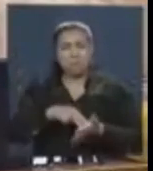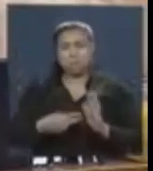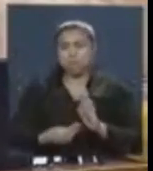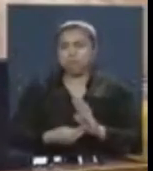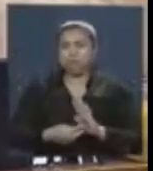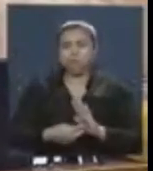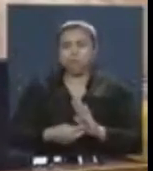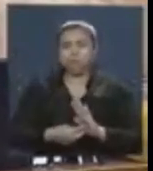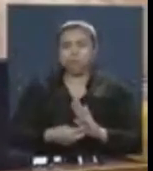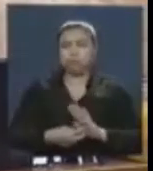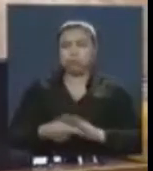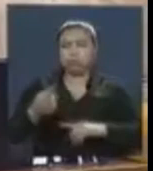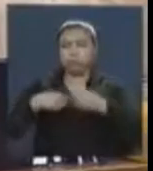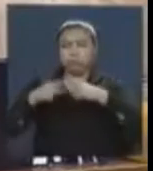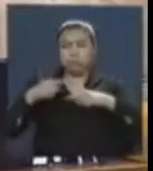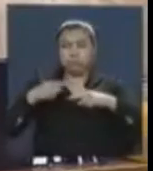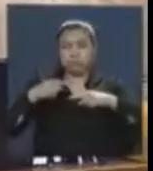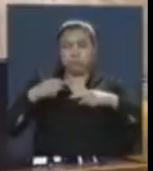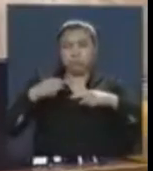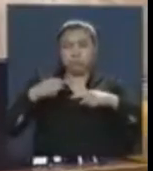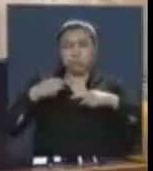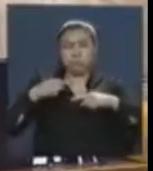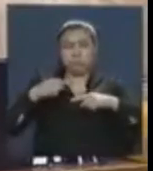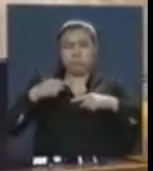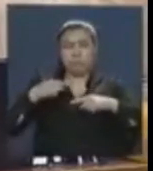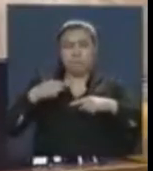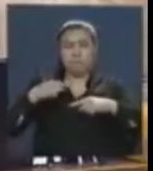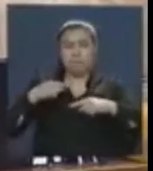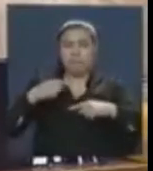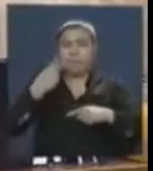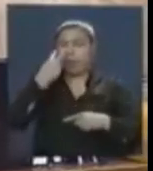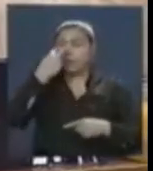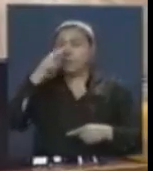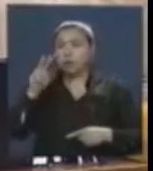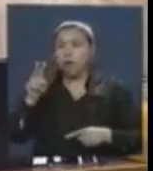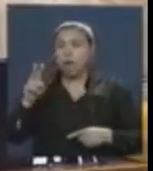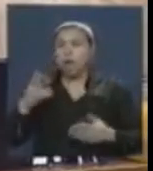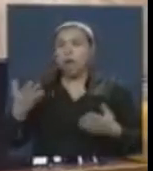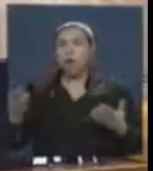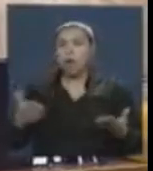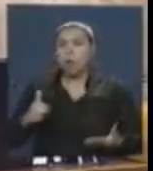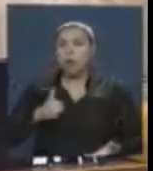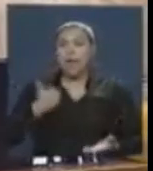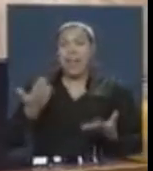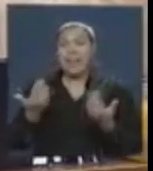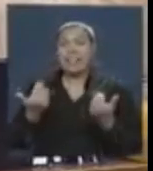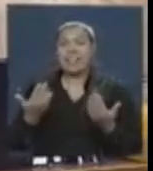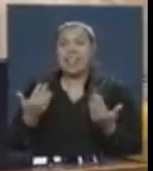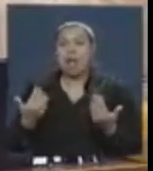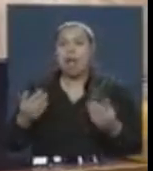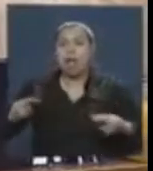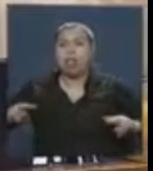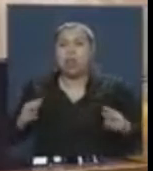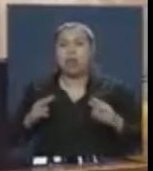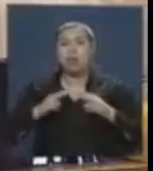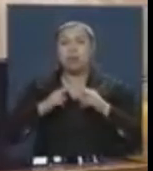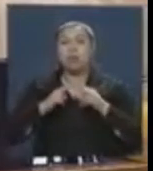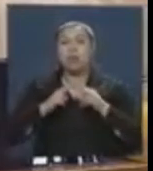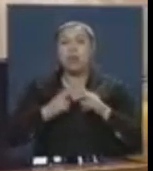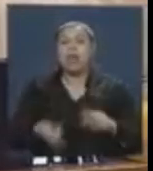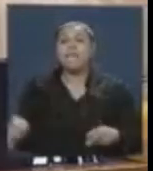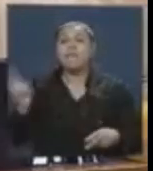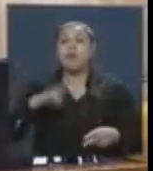historia reciente, lo que pudimos observar fue la voluntad y la necesidad de reconstruir el país.